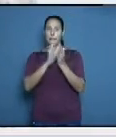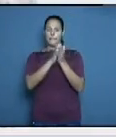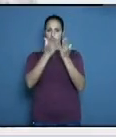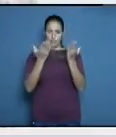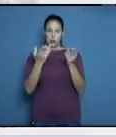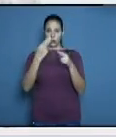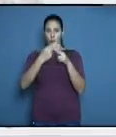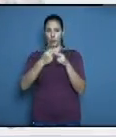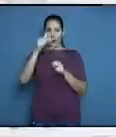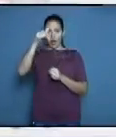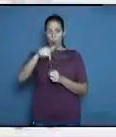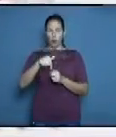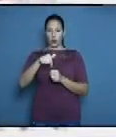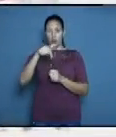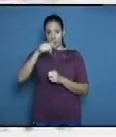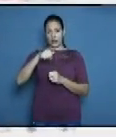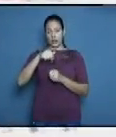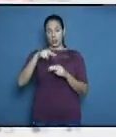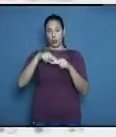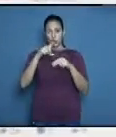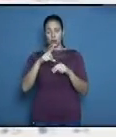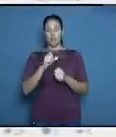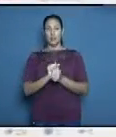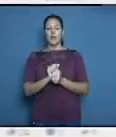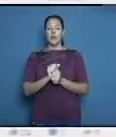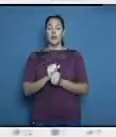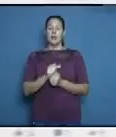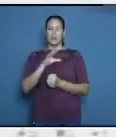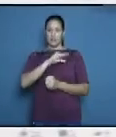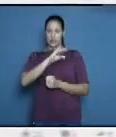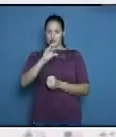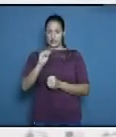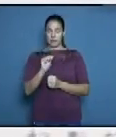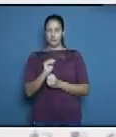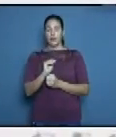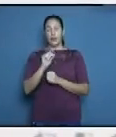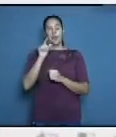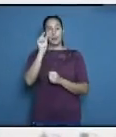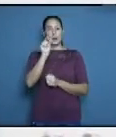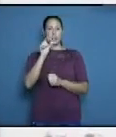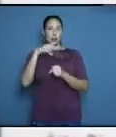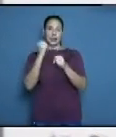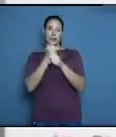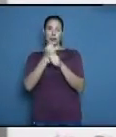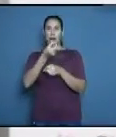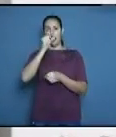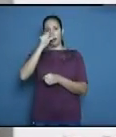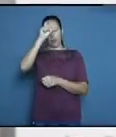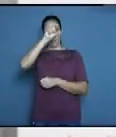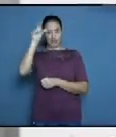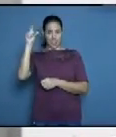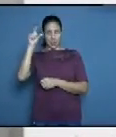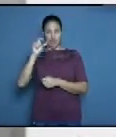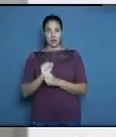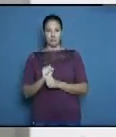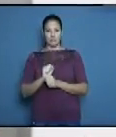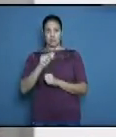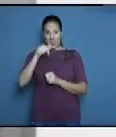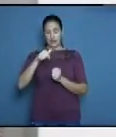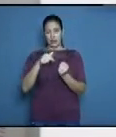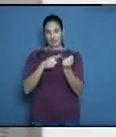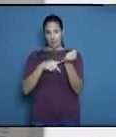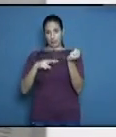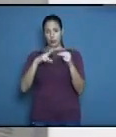sindical de cafeterías no estatales del municipio de Holguín brindan una merienda cada día a las 3 de la tarde a los